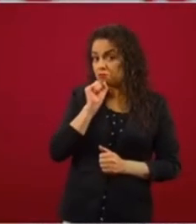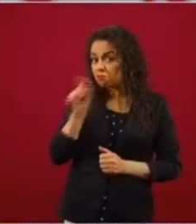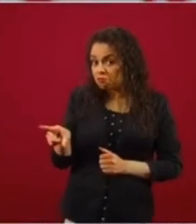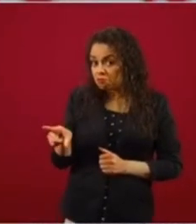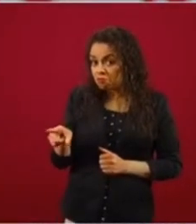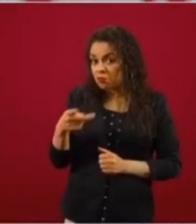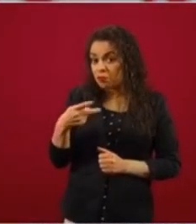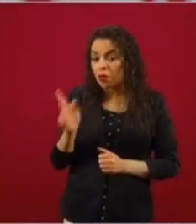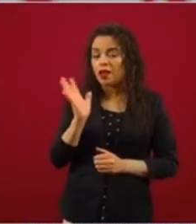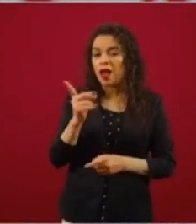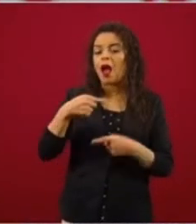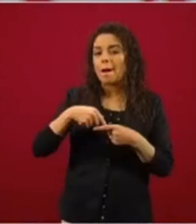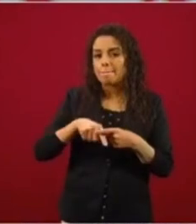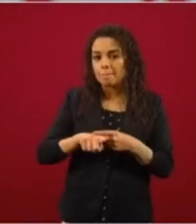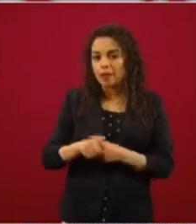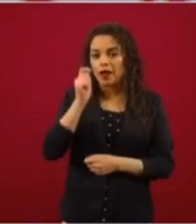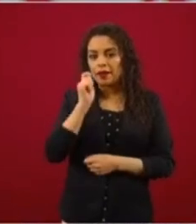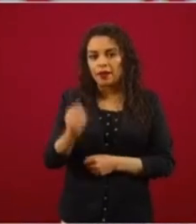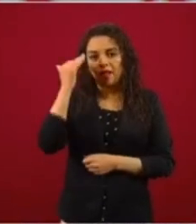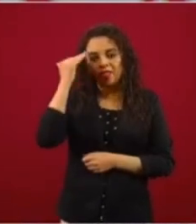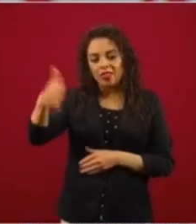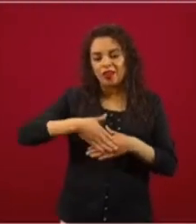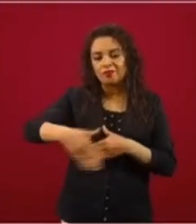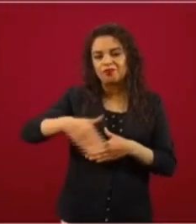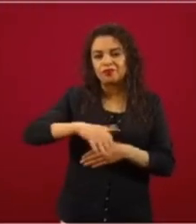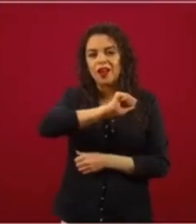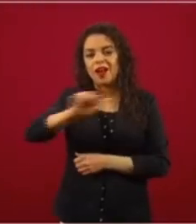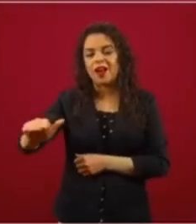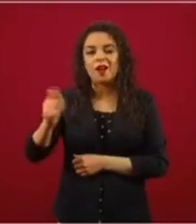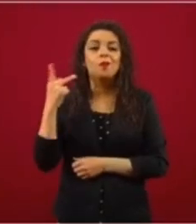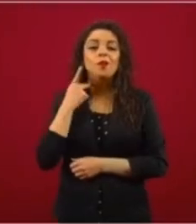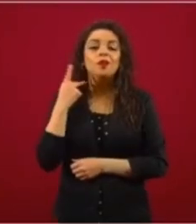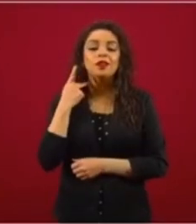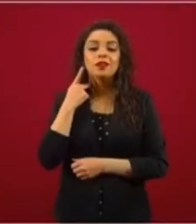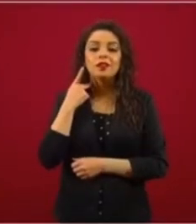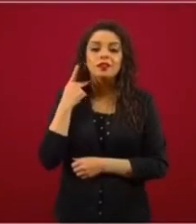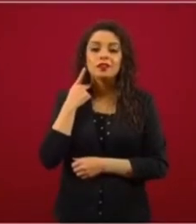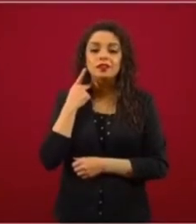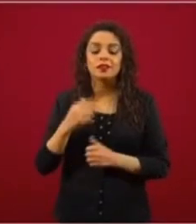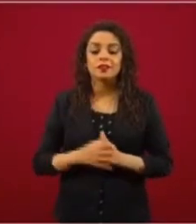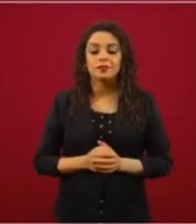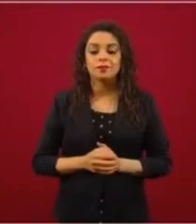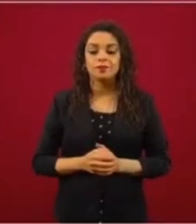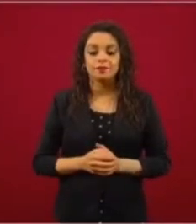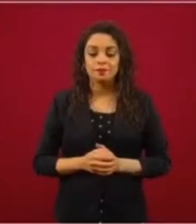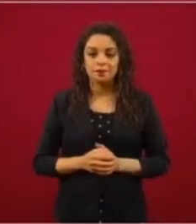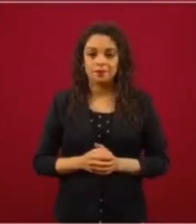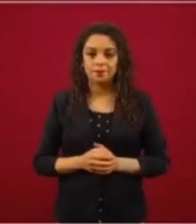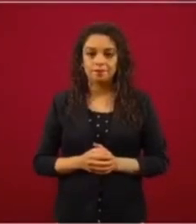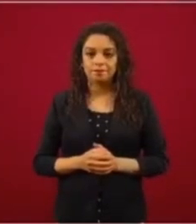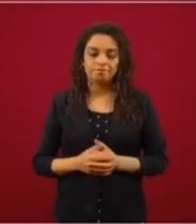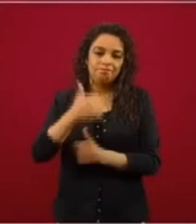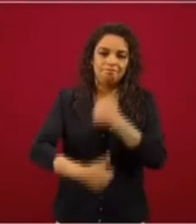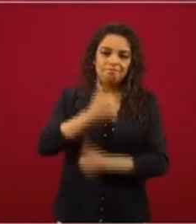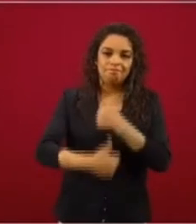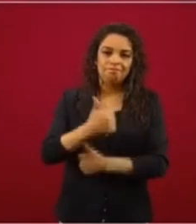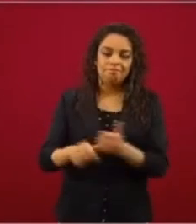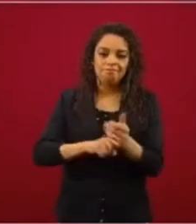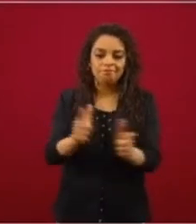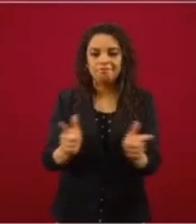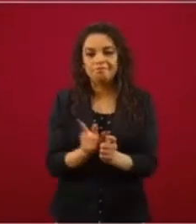Pero ya empieza la cuestión política, la temporada de la rivalidad política.